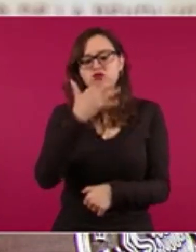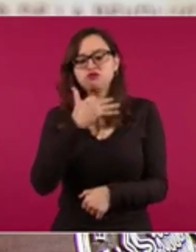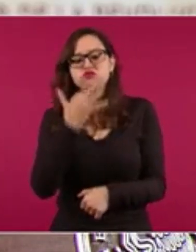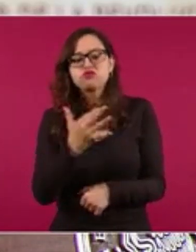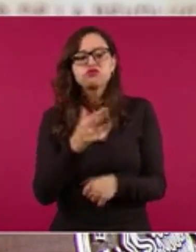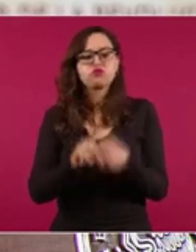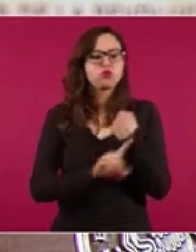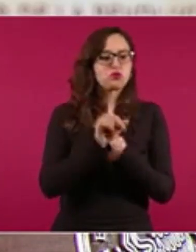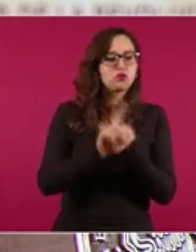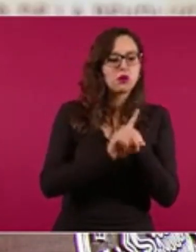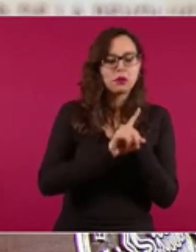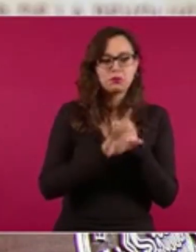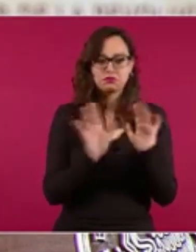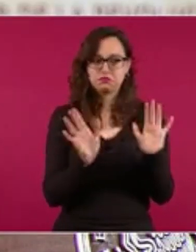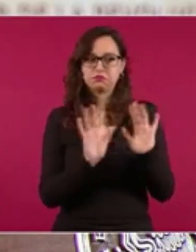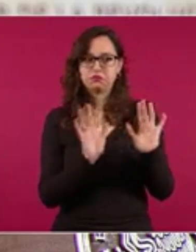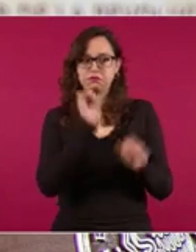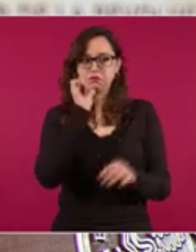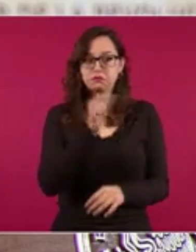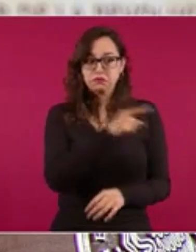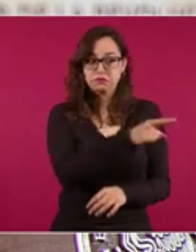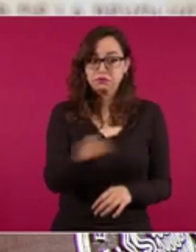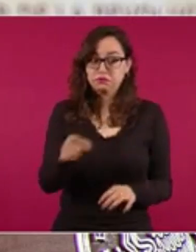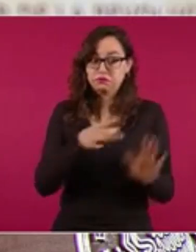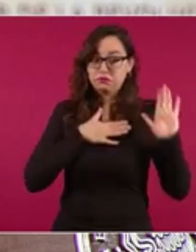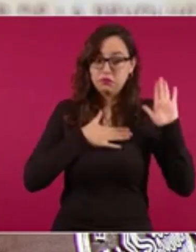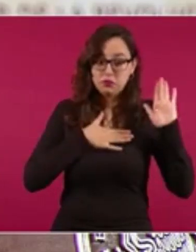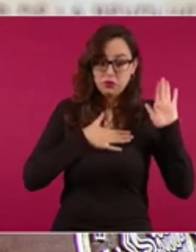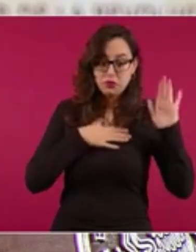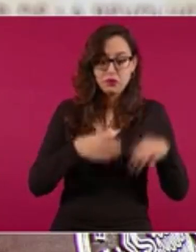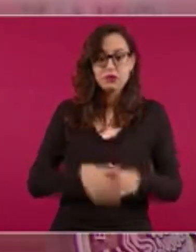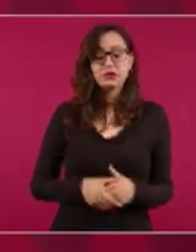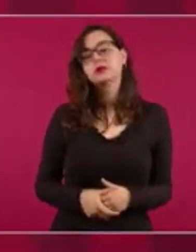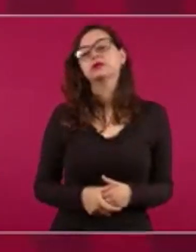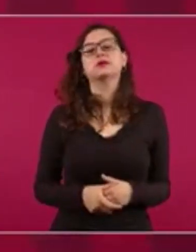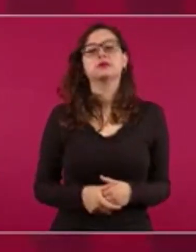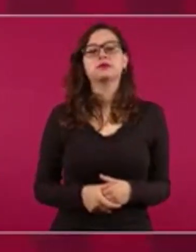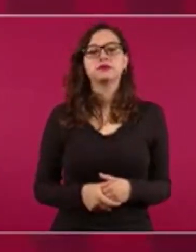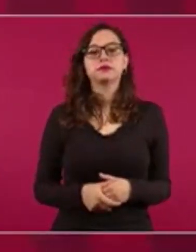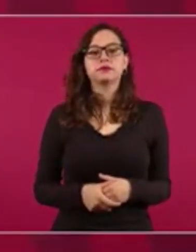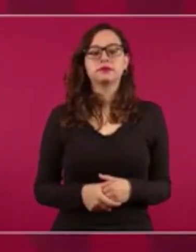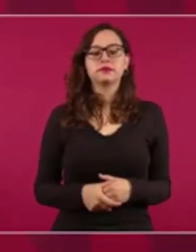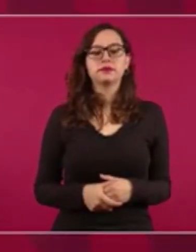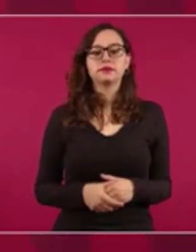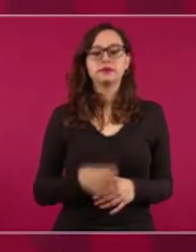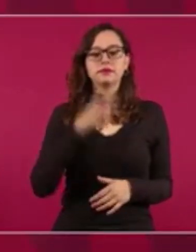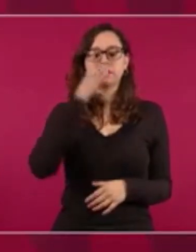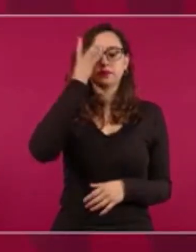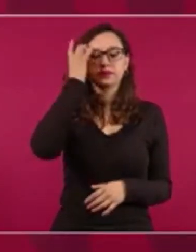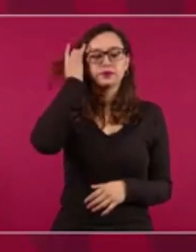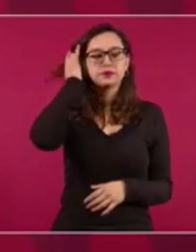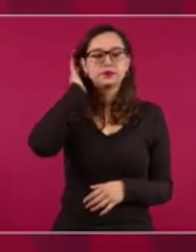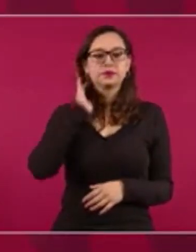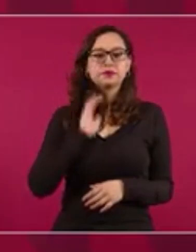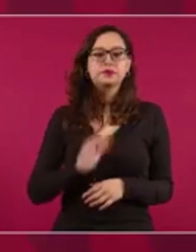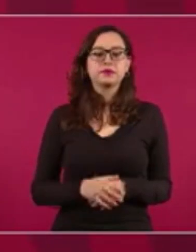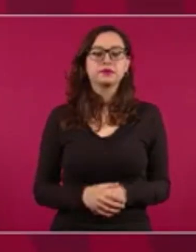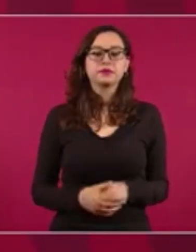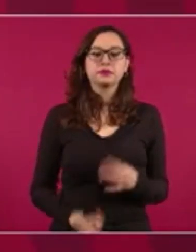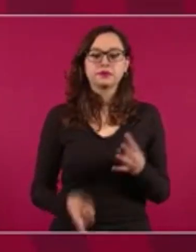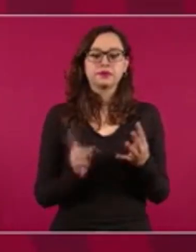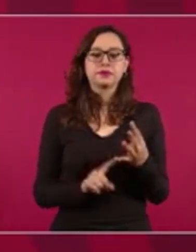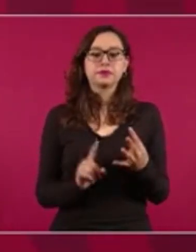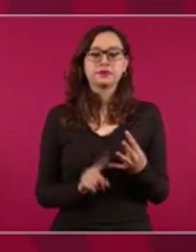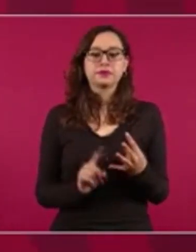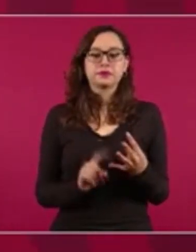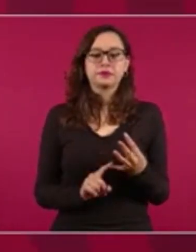sanitarias como de cualquier otra índole. Punto cuatro, no había mencionado los puntos. El